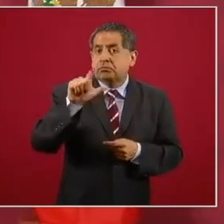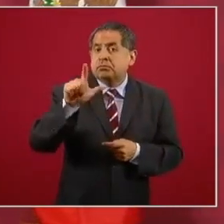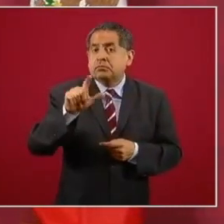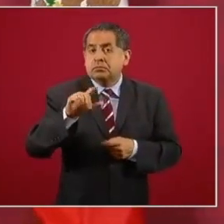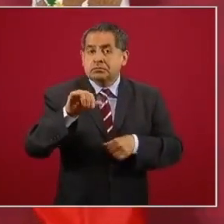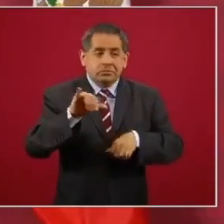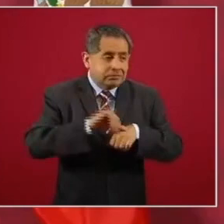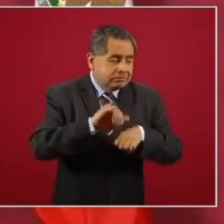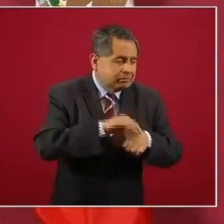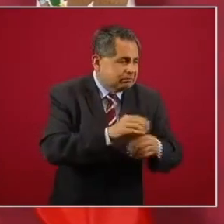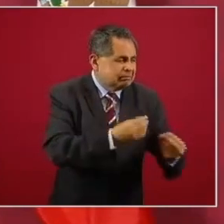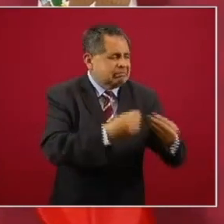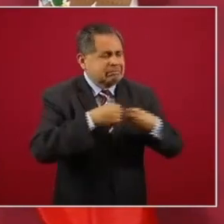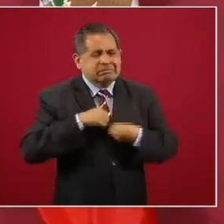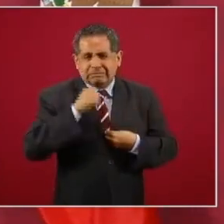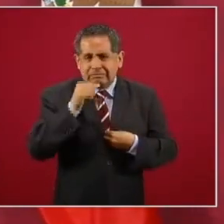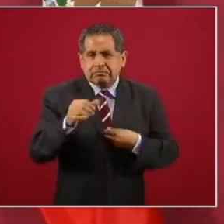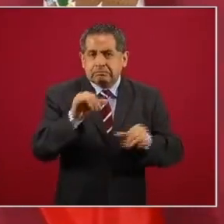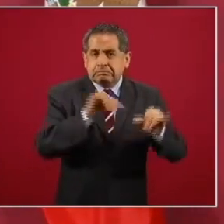de químicos,